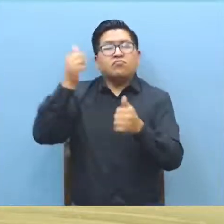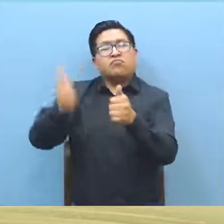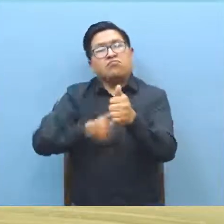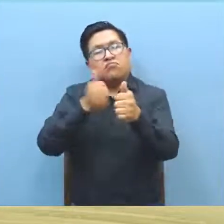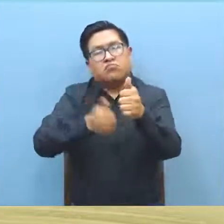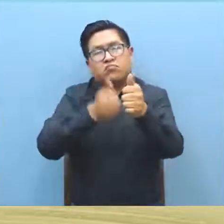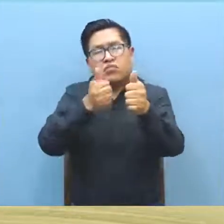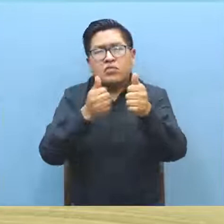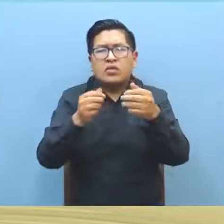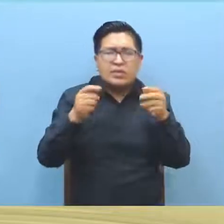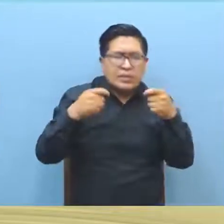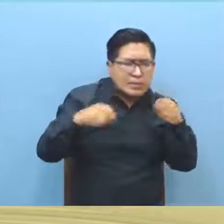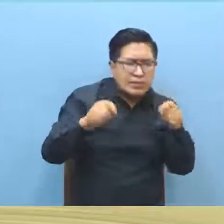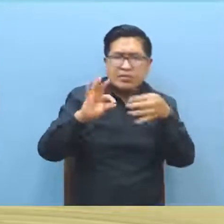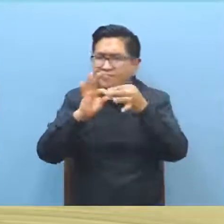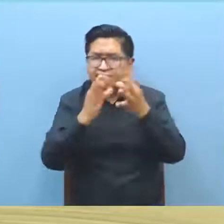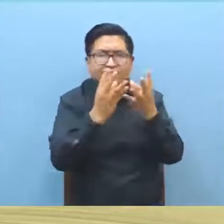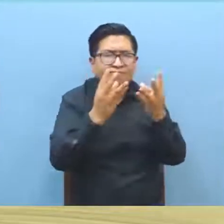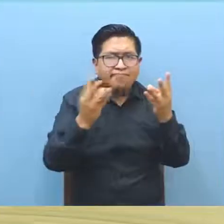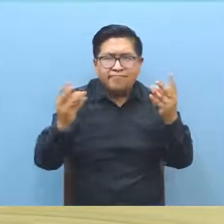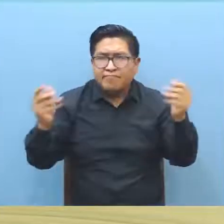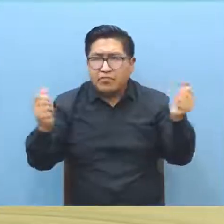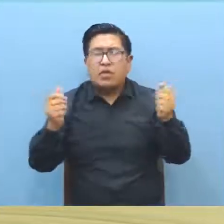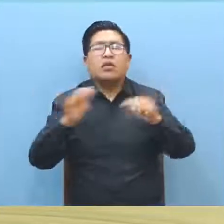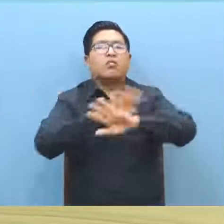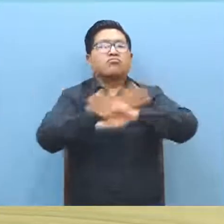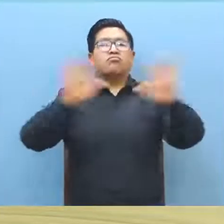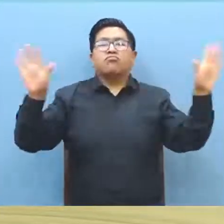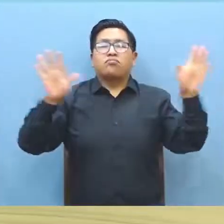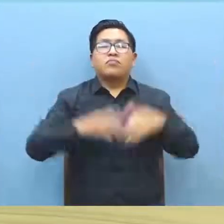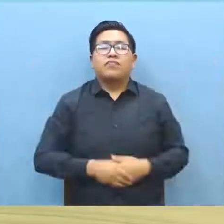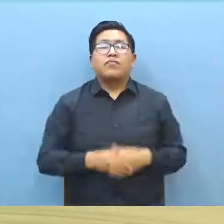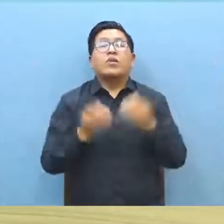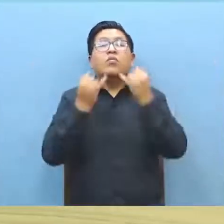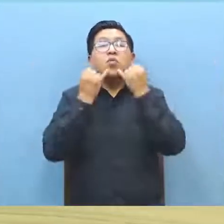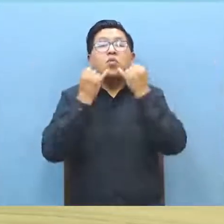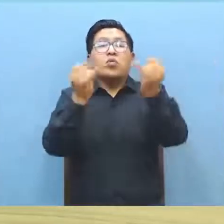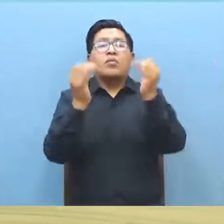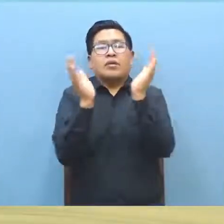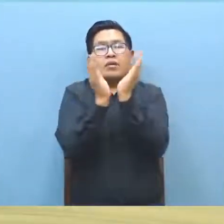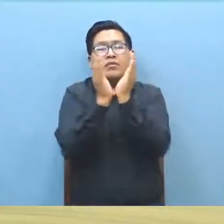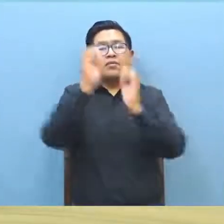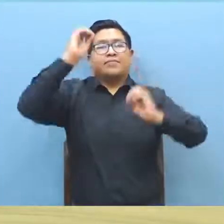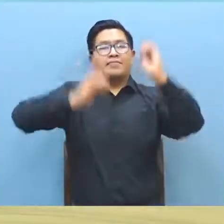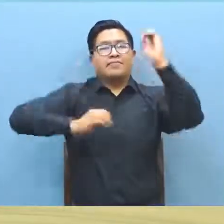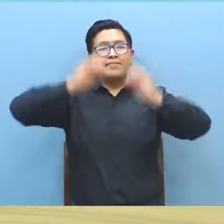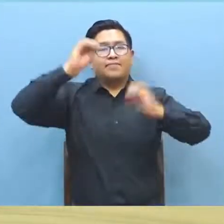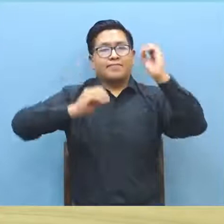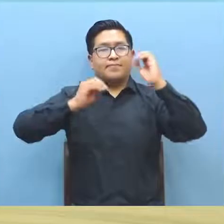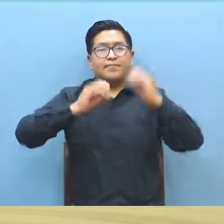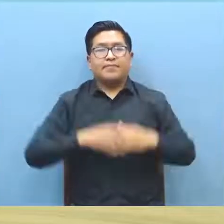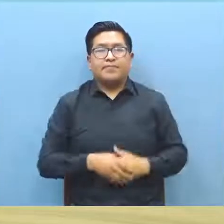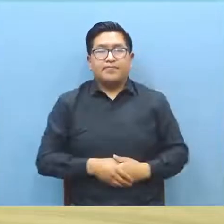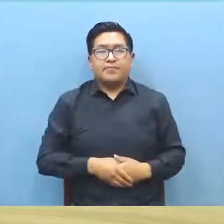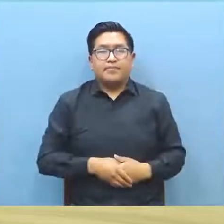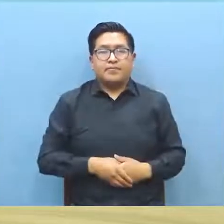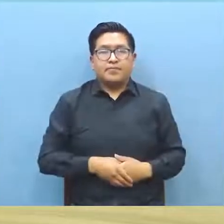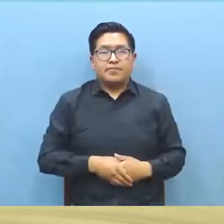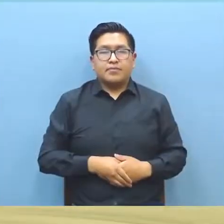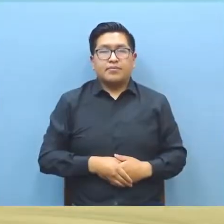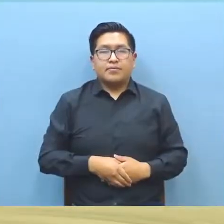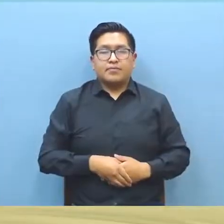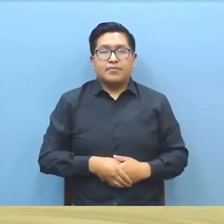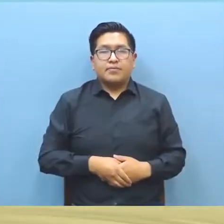este conflicto, buscando consensos de las partes y viabilizar una salida al mismo. Desde Oruro, Robert Luis Santinas Castro para la DP Noticias.